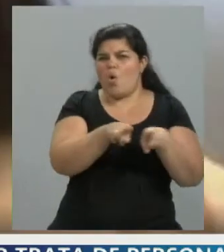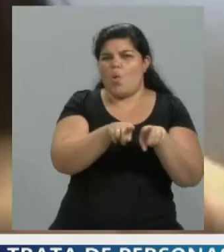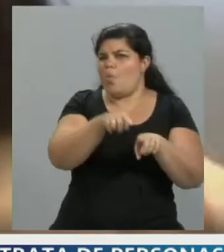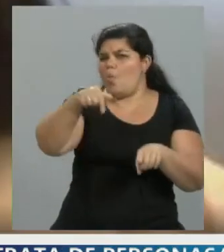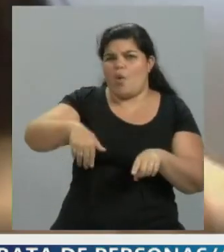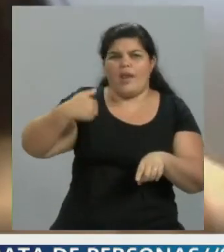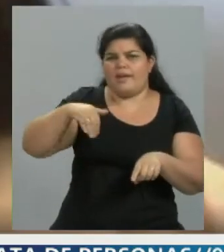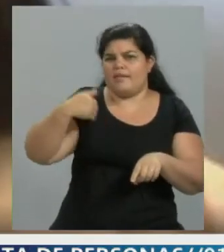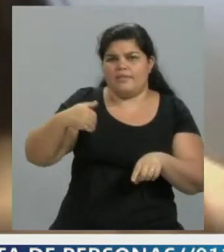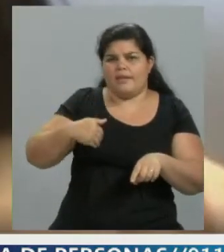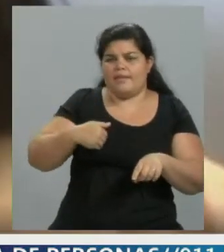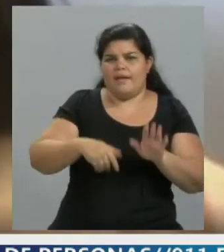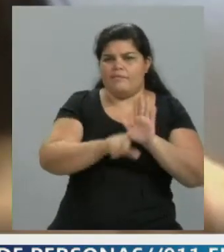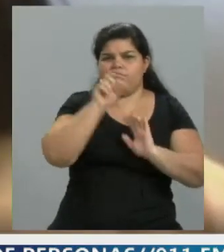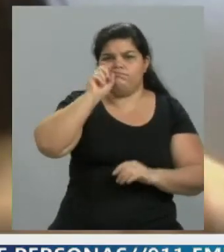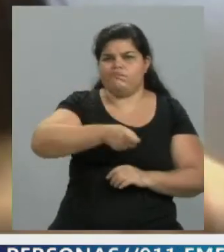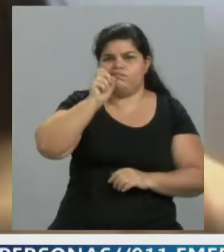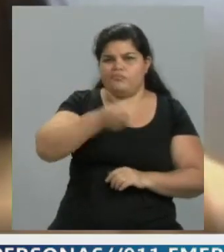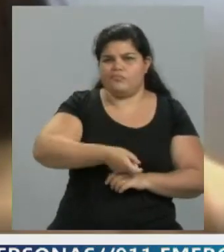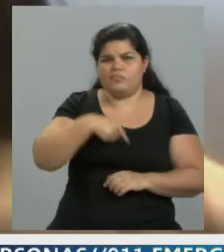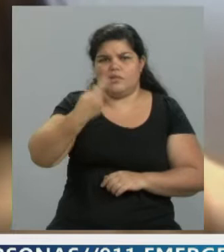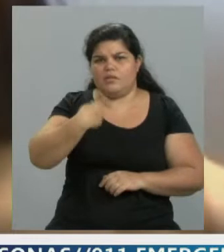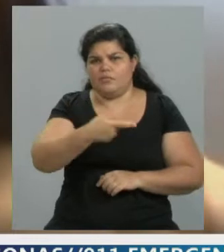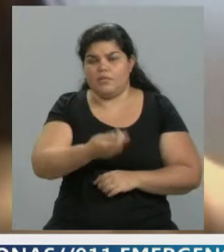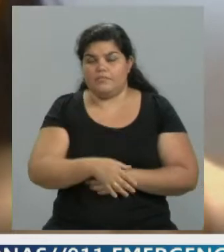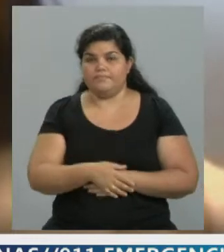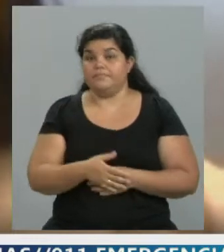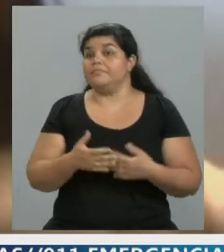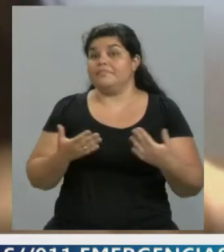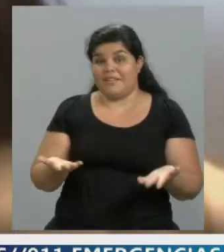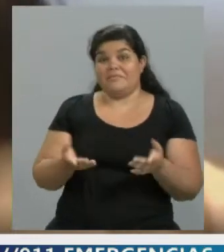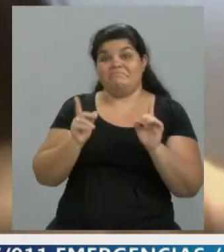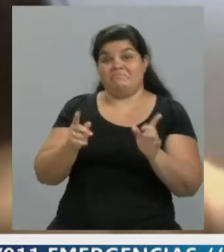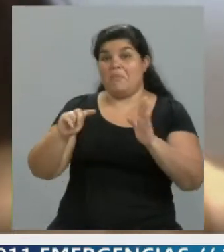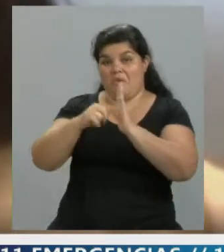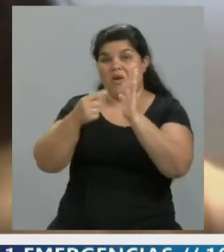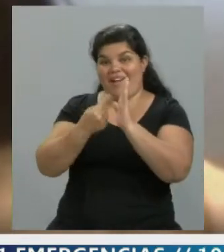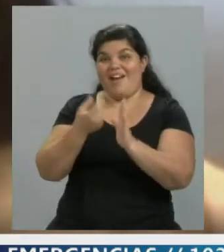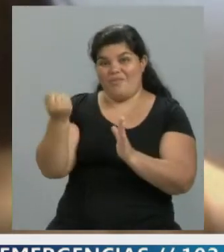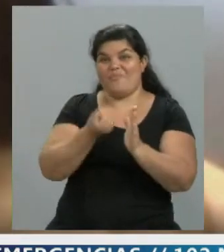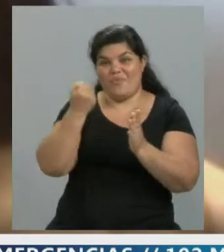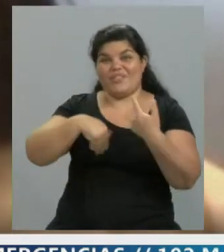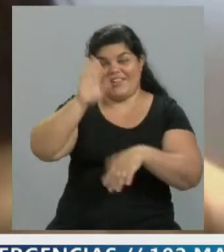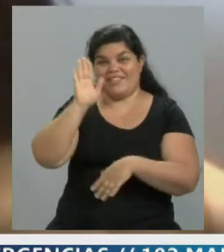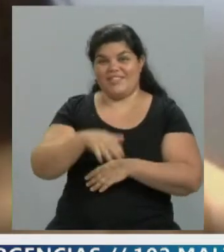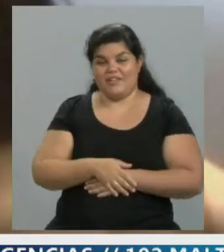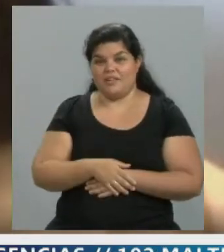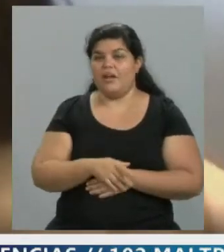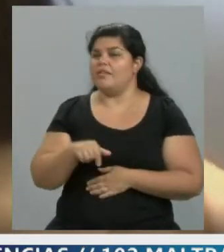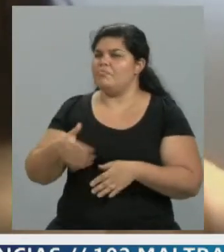Argentina, que hay muchos que no hacen caso? Bueno, ahí yo creo que podemos hablar de las causas de este brote, ¿verdad? Claro, se relajaron. Por